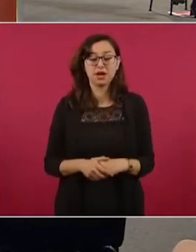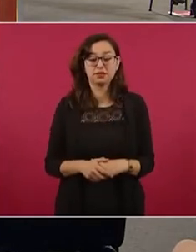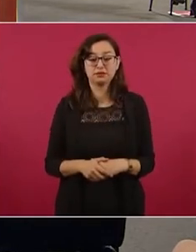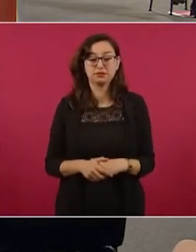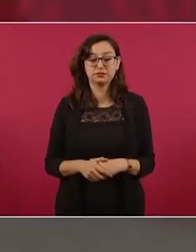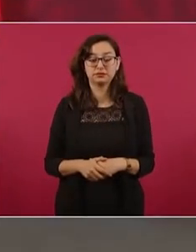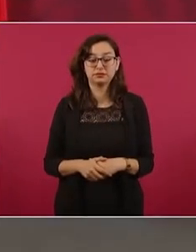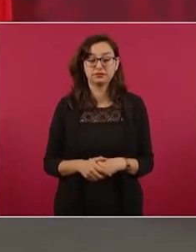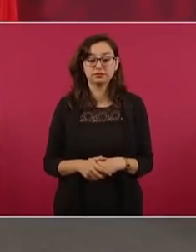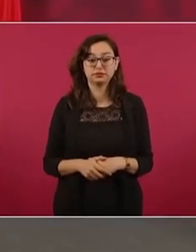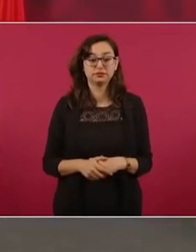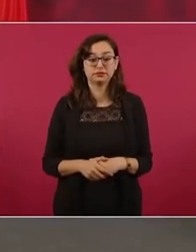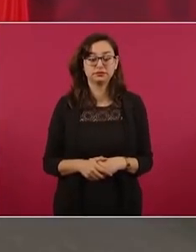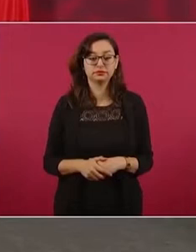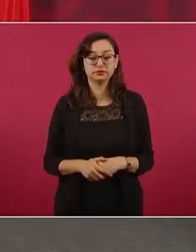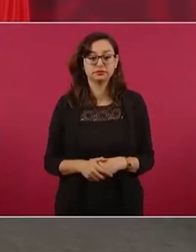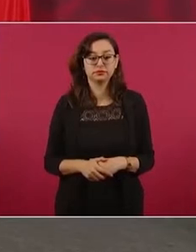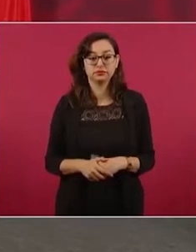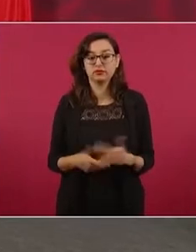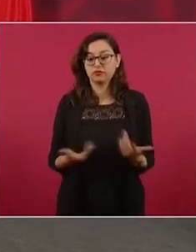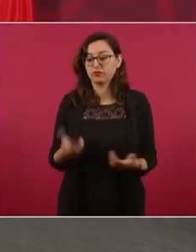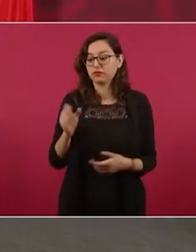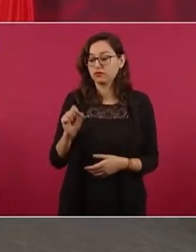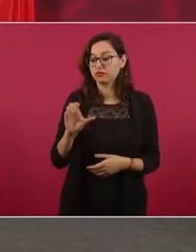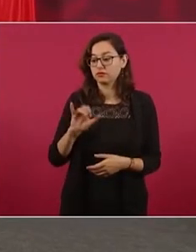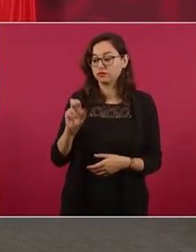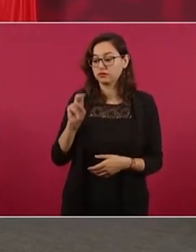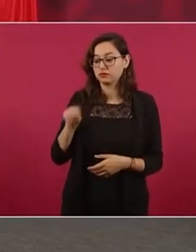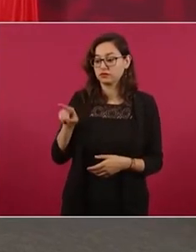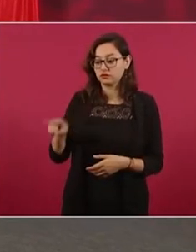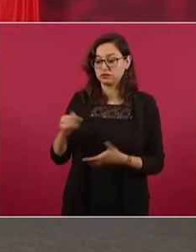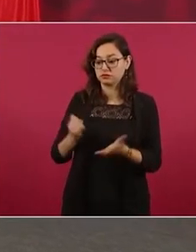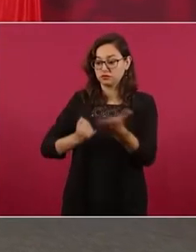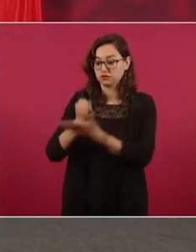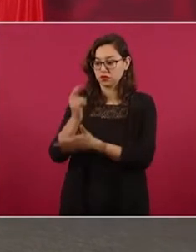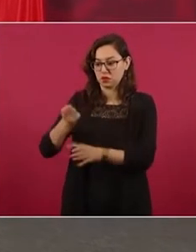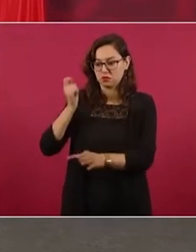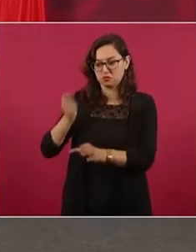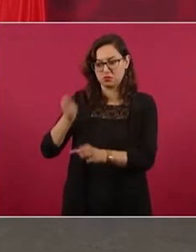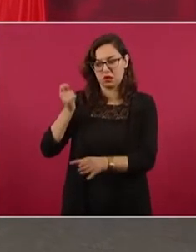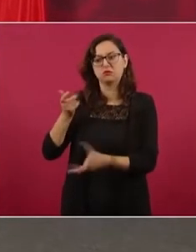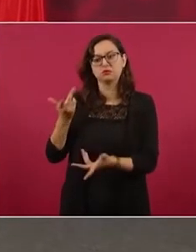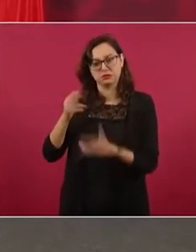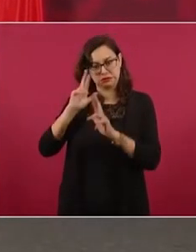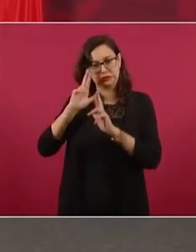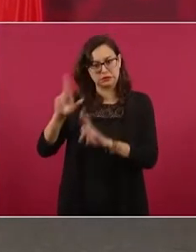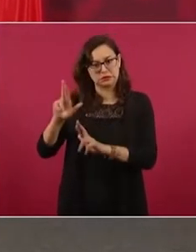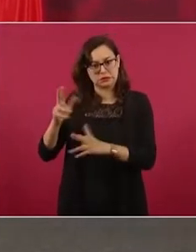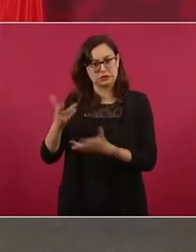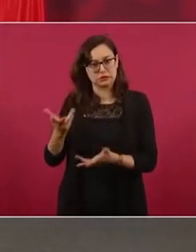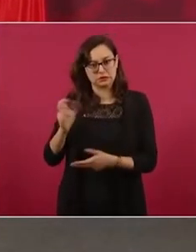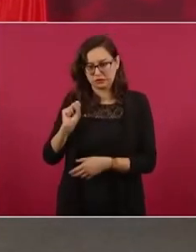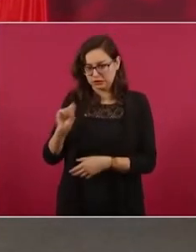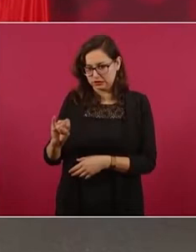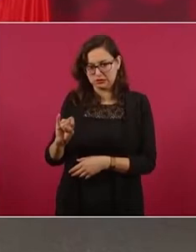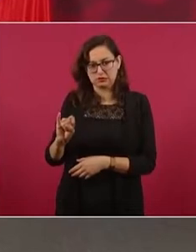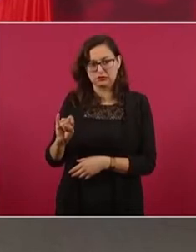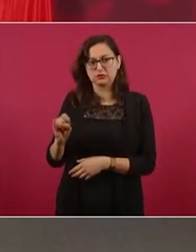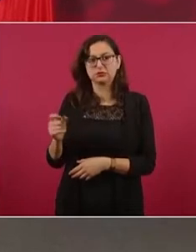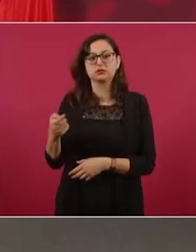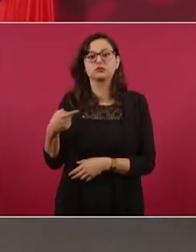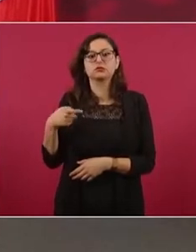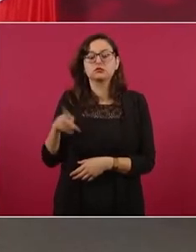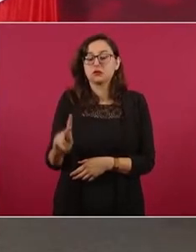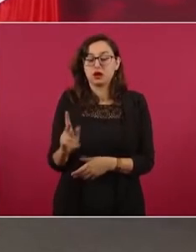una decisión de la corte que vamos a respetar podemos decir nosotros no pero